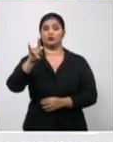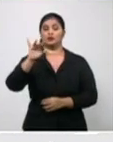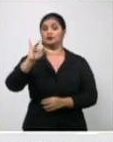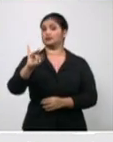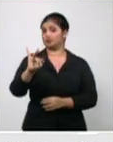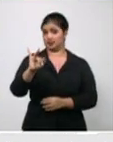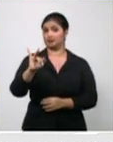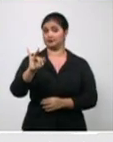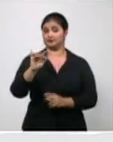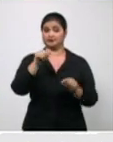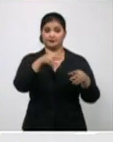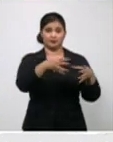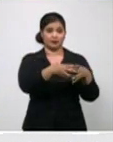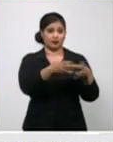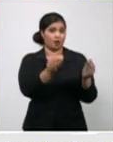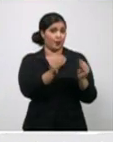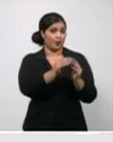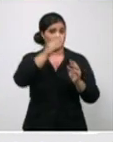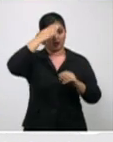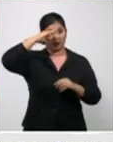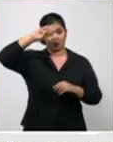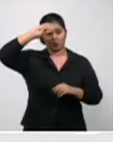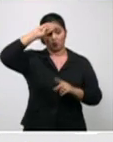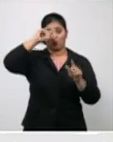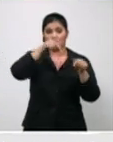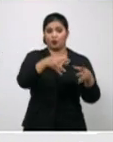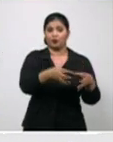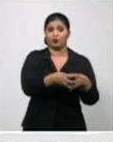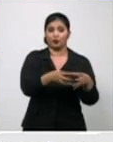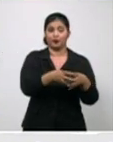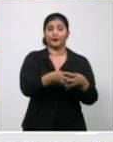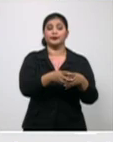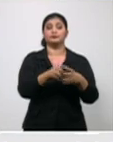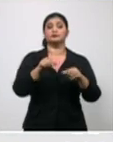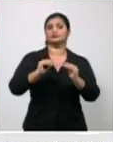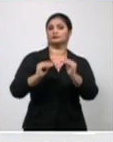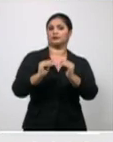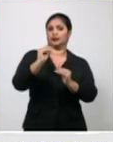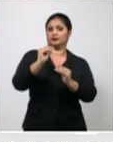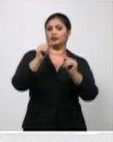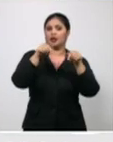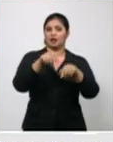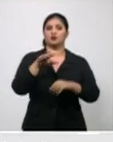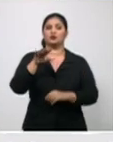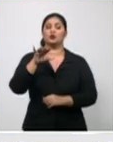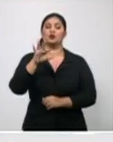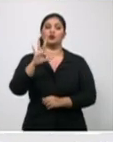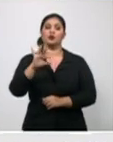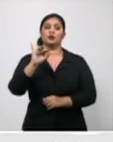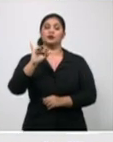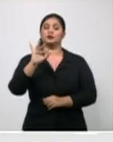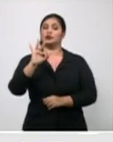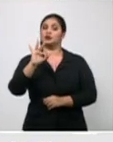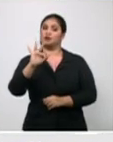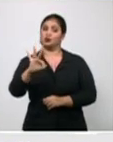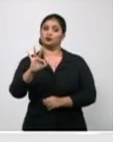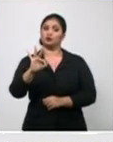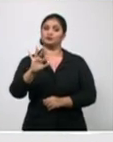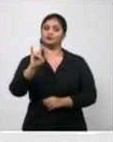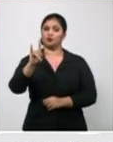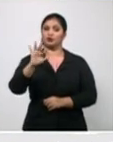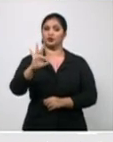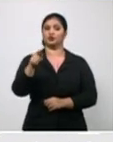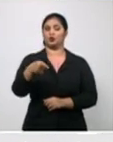contacto de casos confirmados es mayor, es el 98,4%. Del total de casos del día,